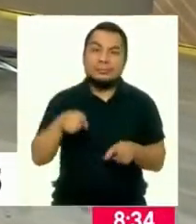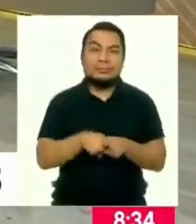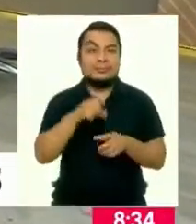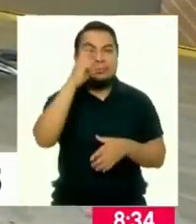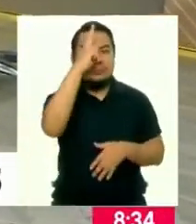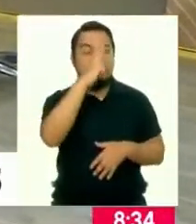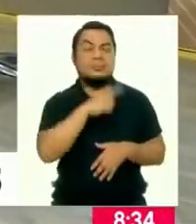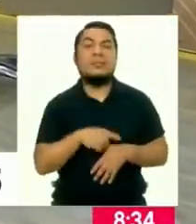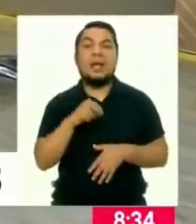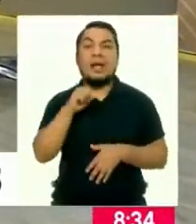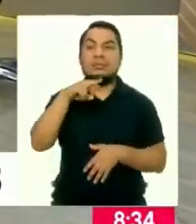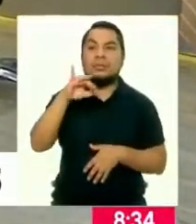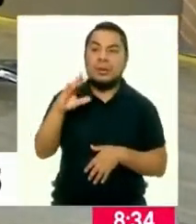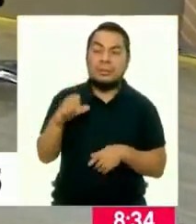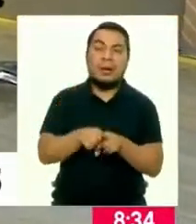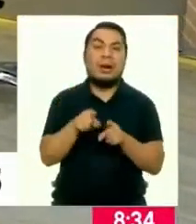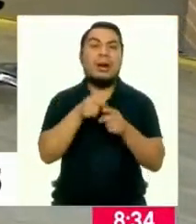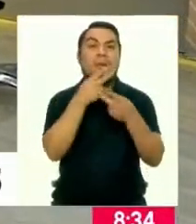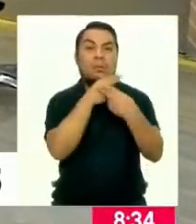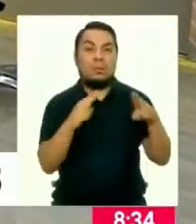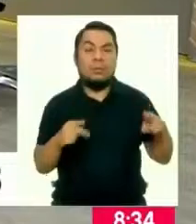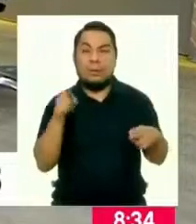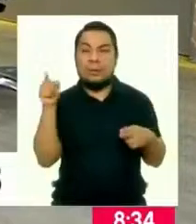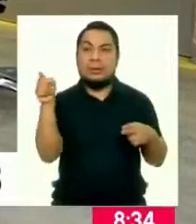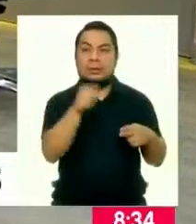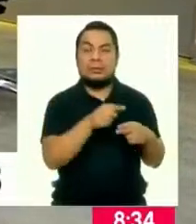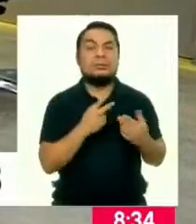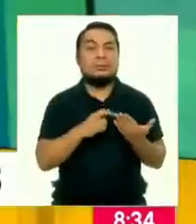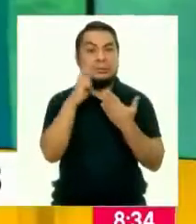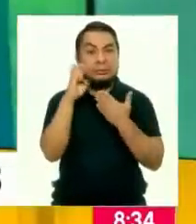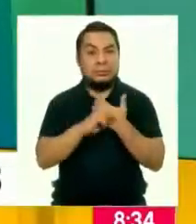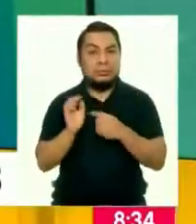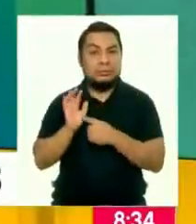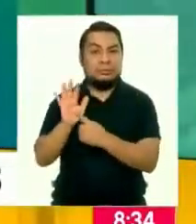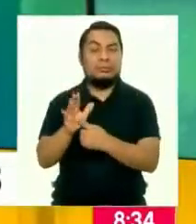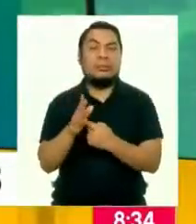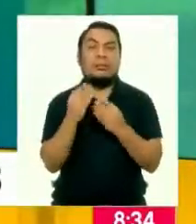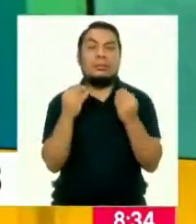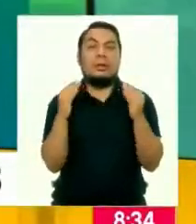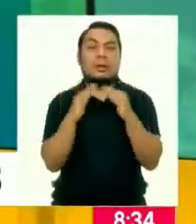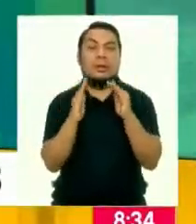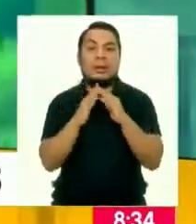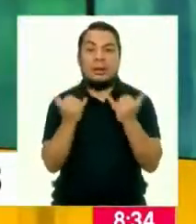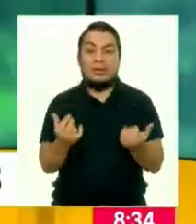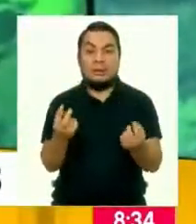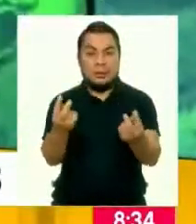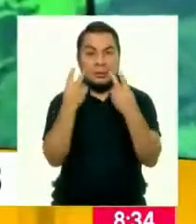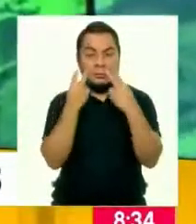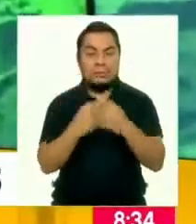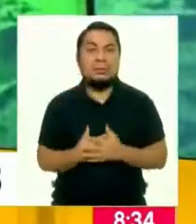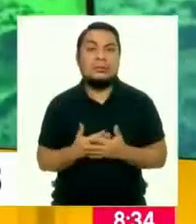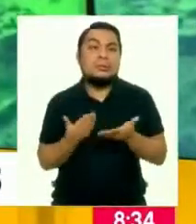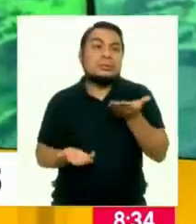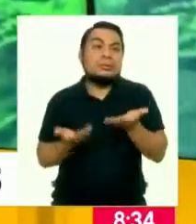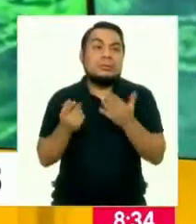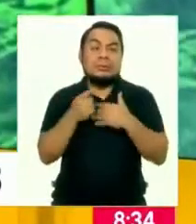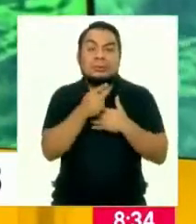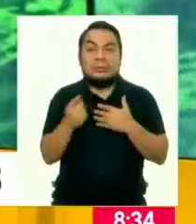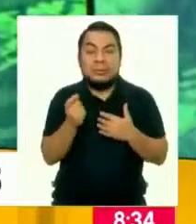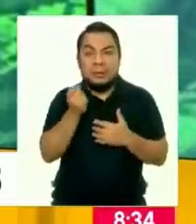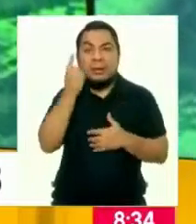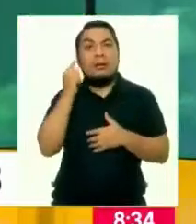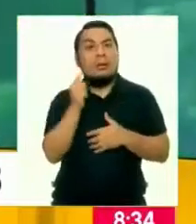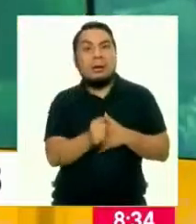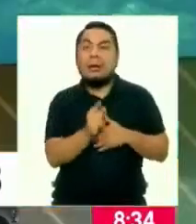en Cusco, en Apurímac, en Huancabelica, que es donde están funcionando estos programas, muchos hogares nos están viendo a esta hora. Y probablemente ellos recién se están